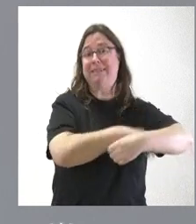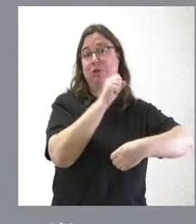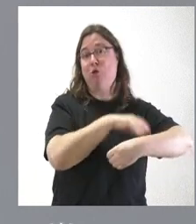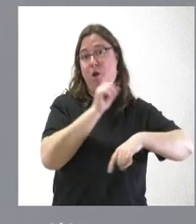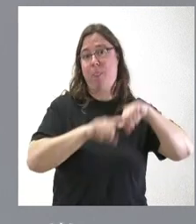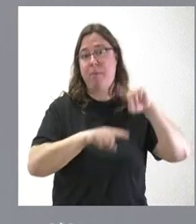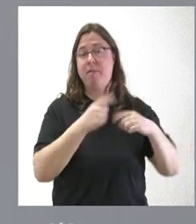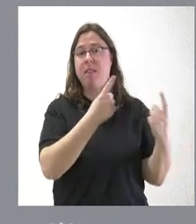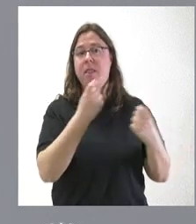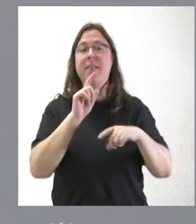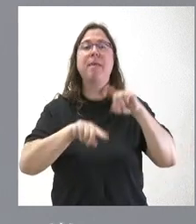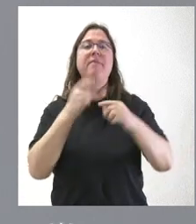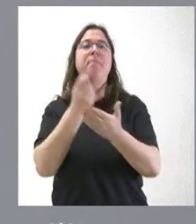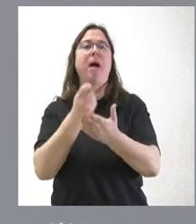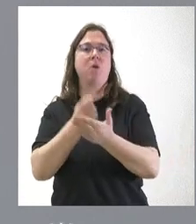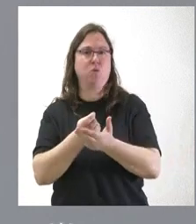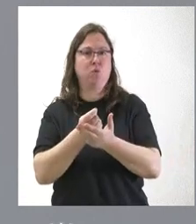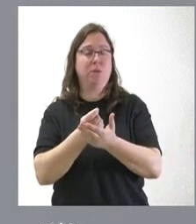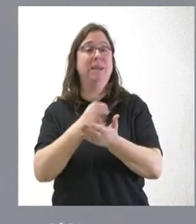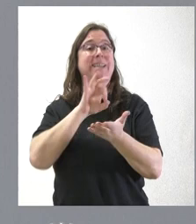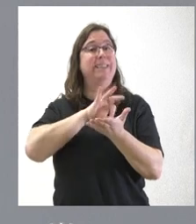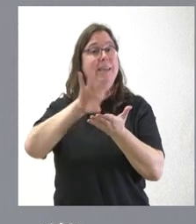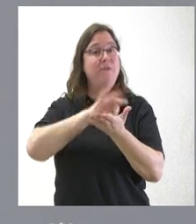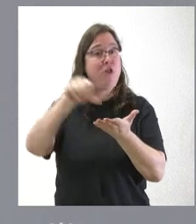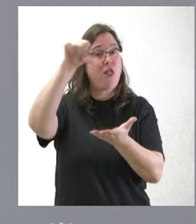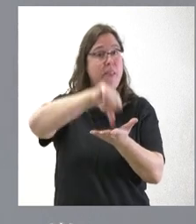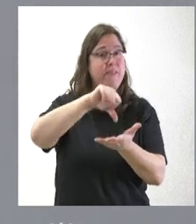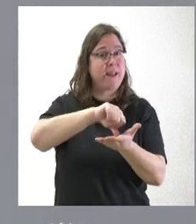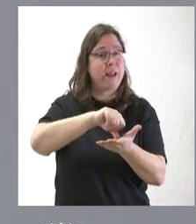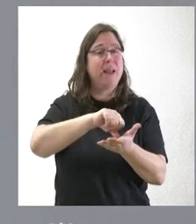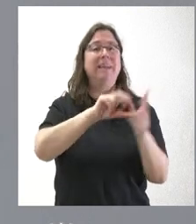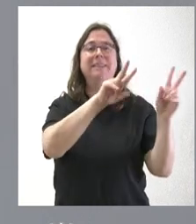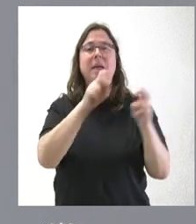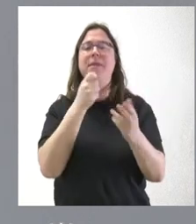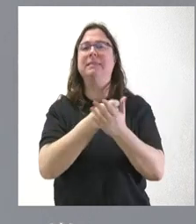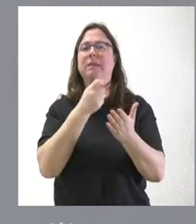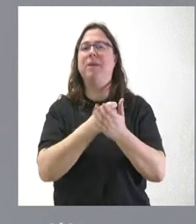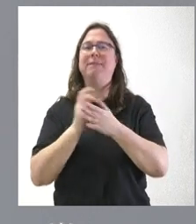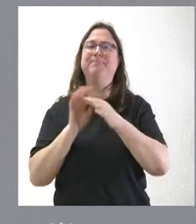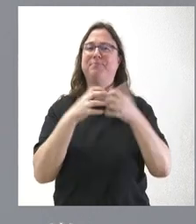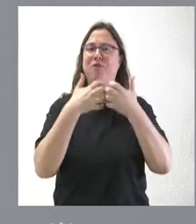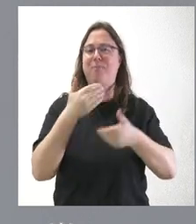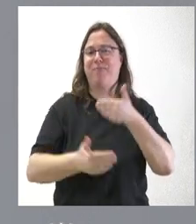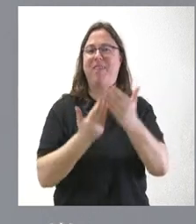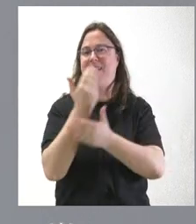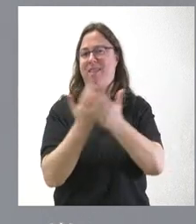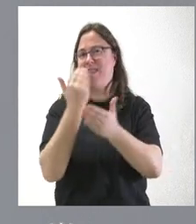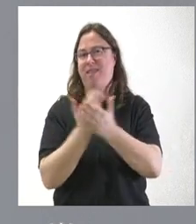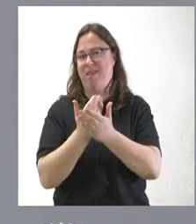en función de los pagos. En los servicios centrales, por ejemplo, se pagan muchas de las cuestiones que tienen que ver con el funcionamiento ordinario de los centros.